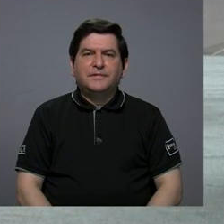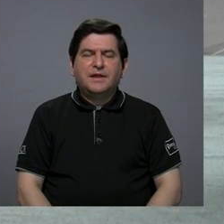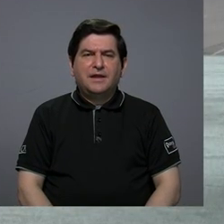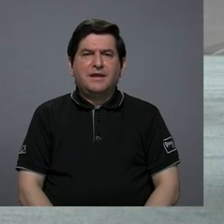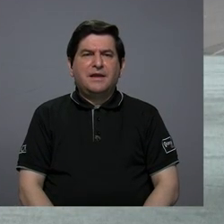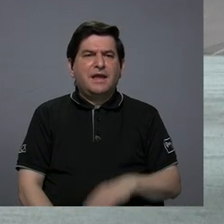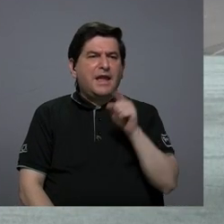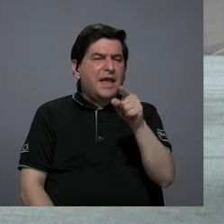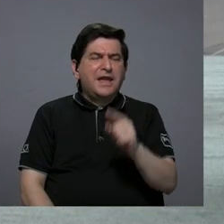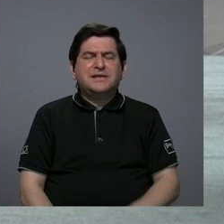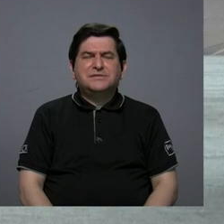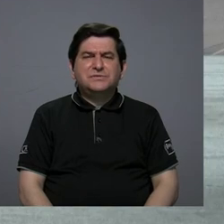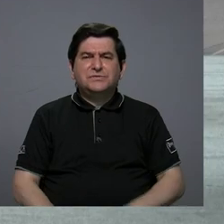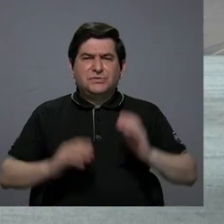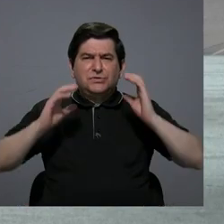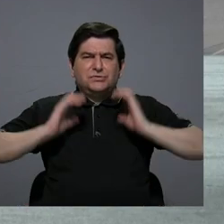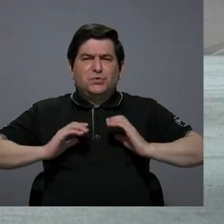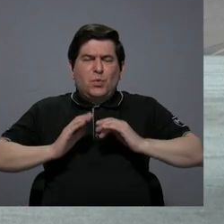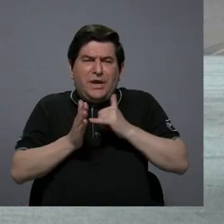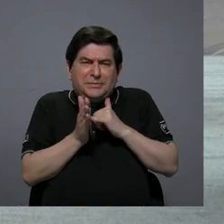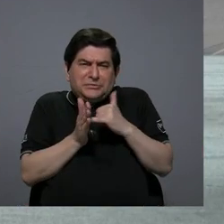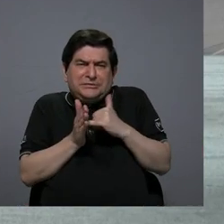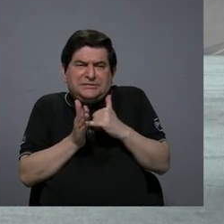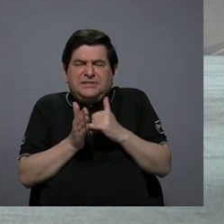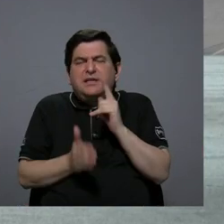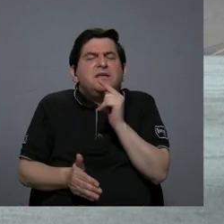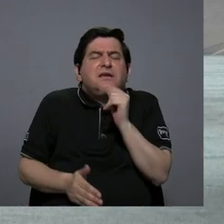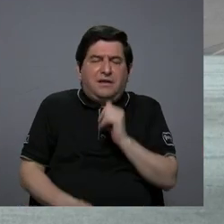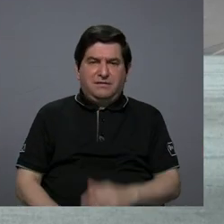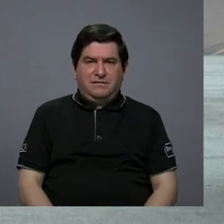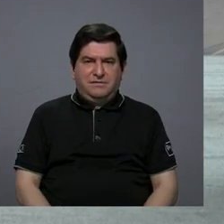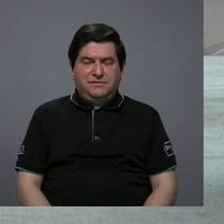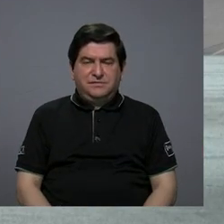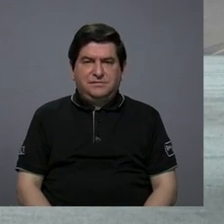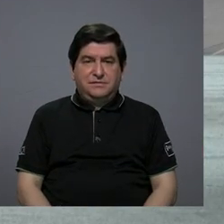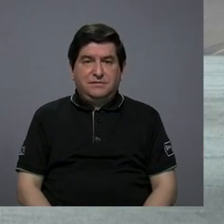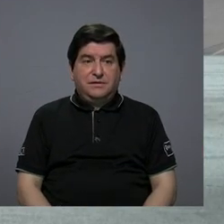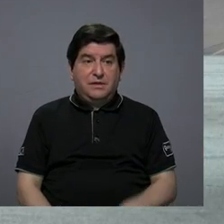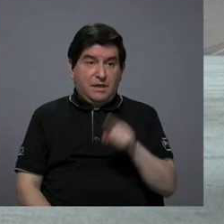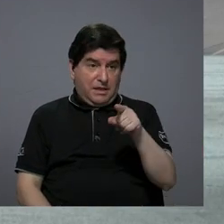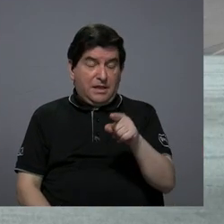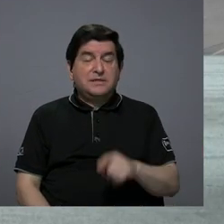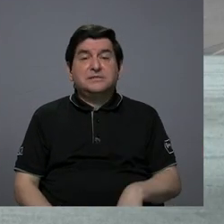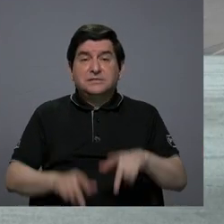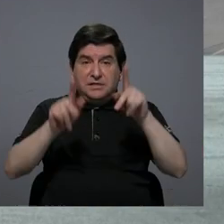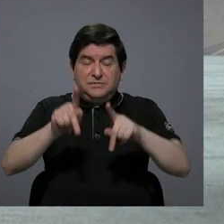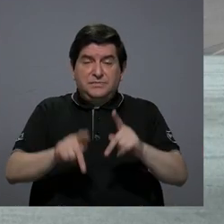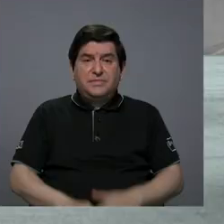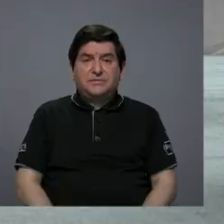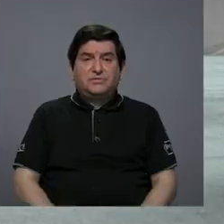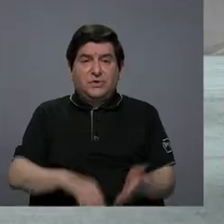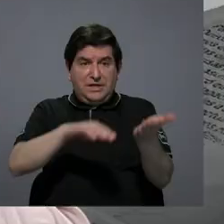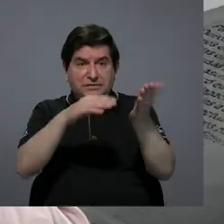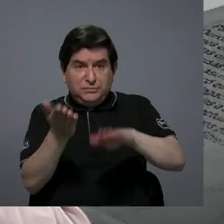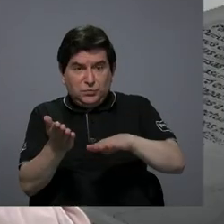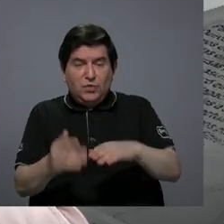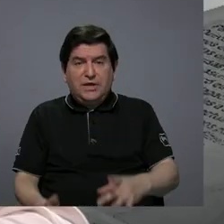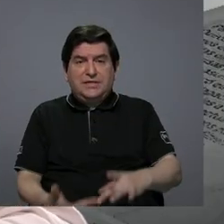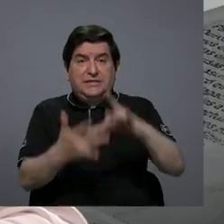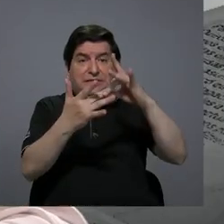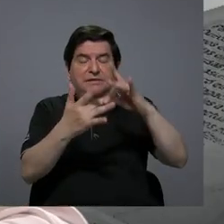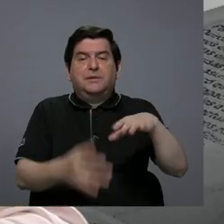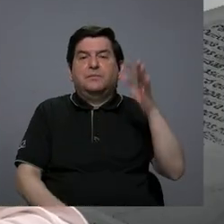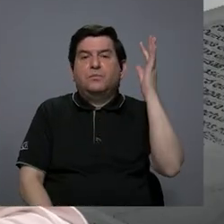se encarnan esos cuerpos vulnerabilizados? que son sobre los que más recae la muerte. Las